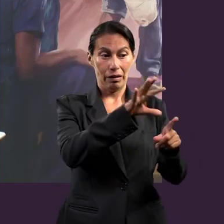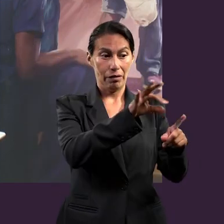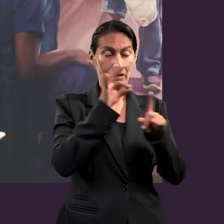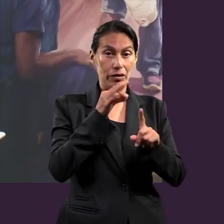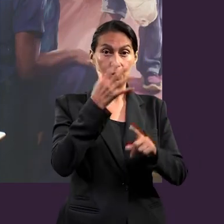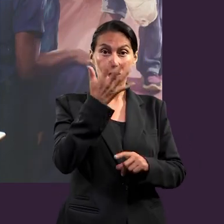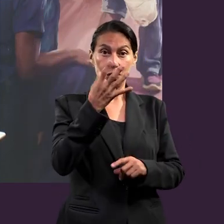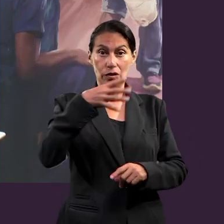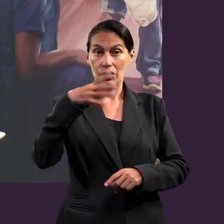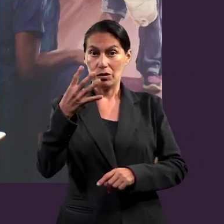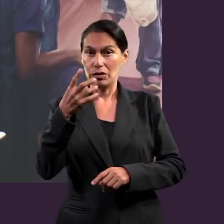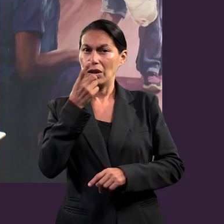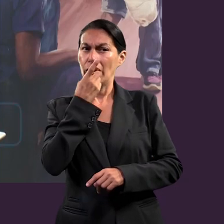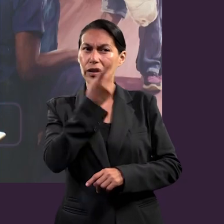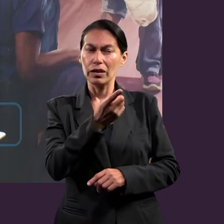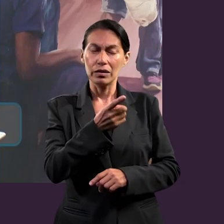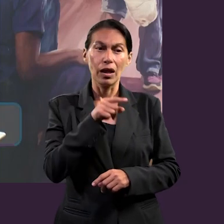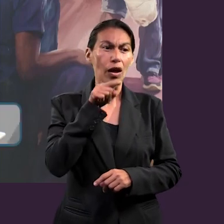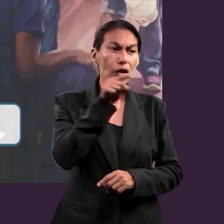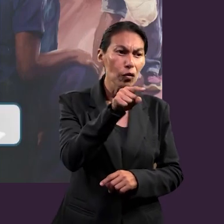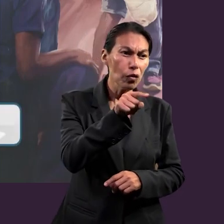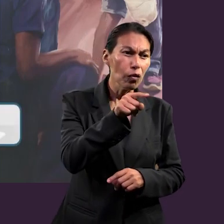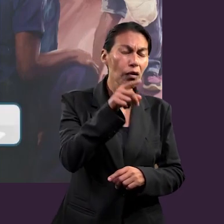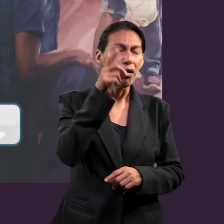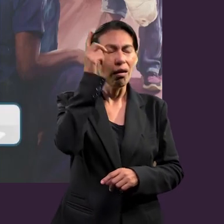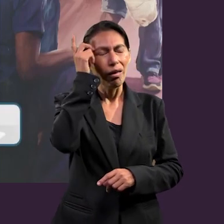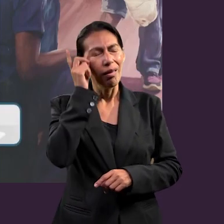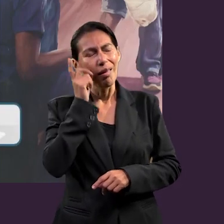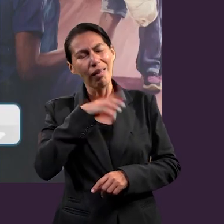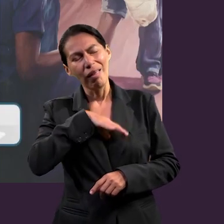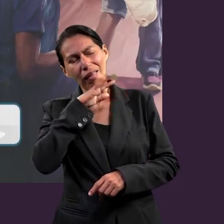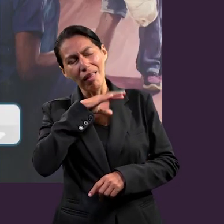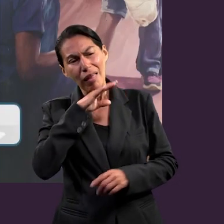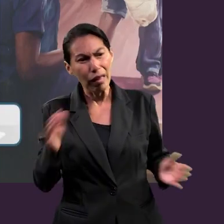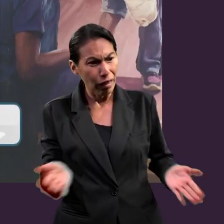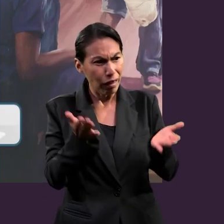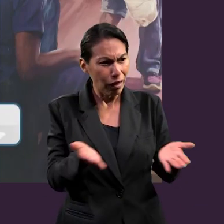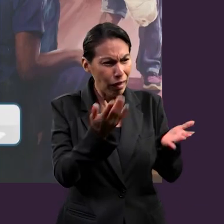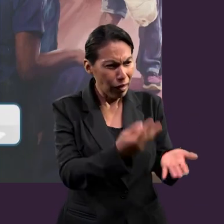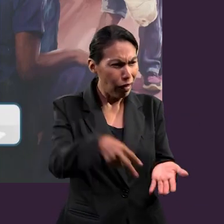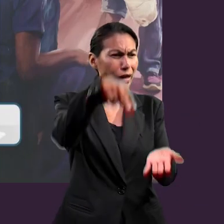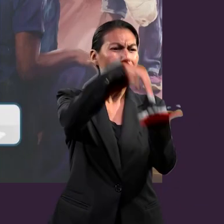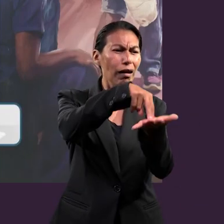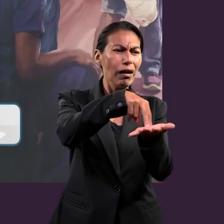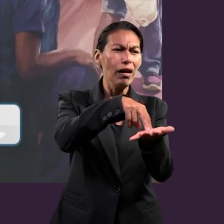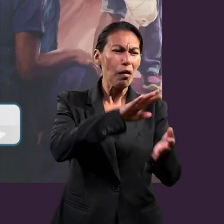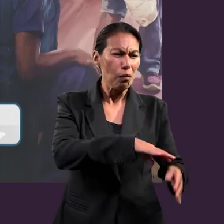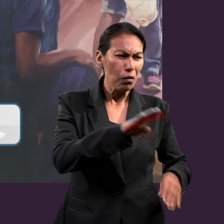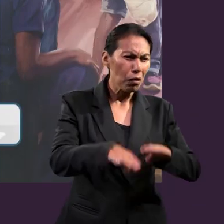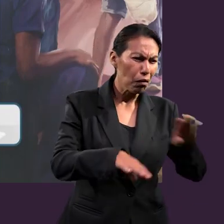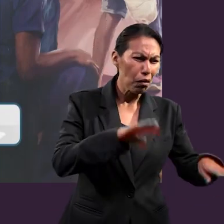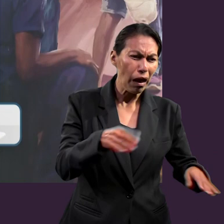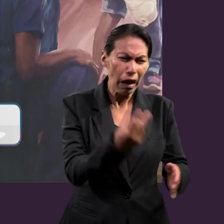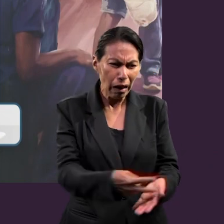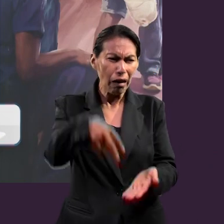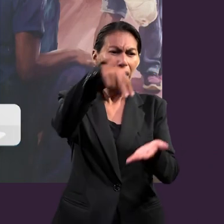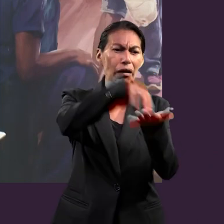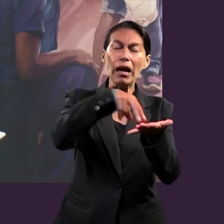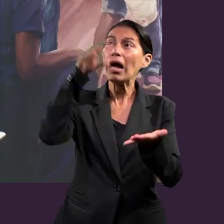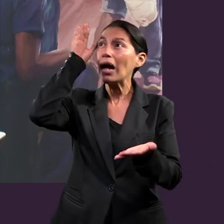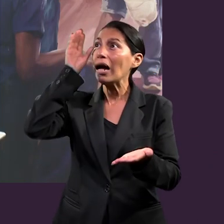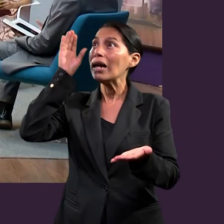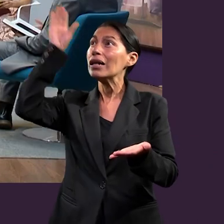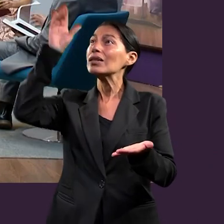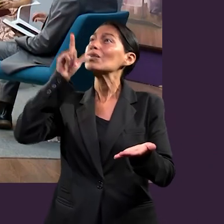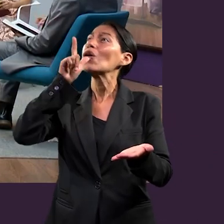5, 14 dice, por lo cual dice, despiértate tú que duermes y levántate de los muertos y te alumbrará Cristo. Bueno, si ustedes se dan